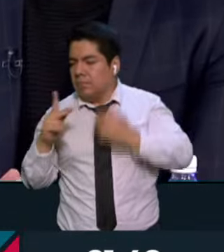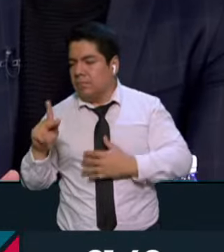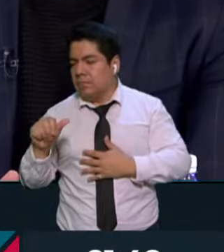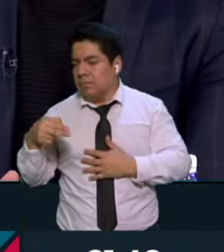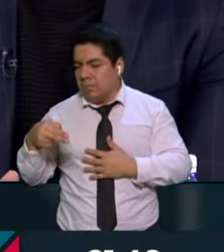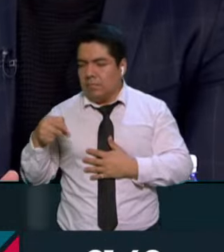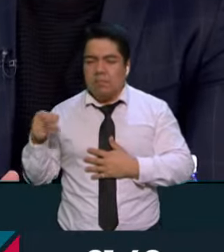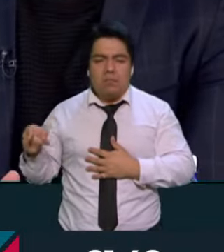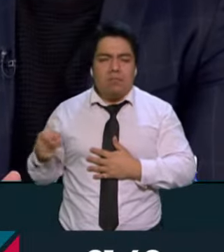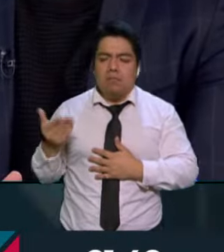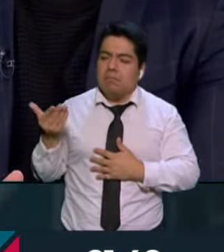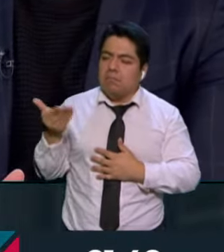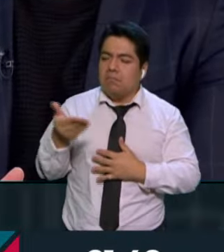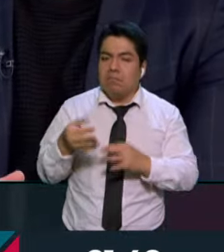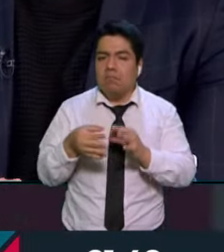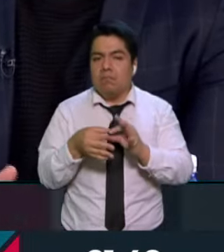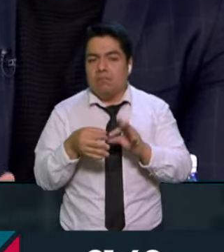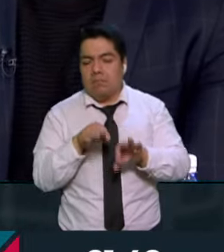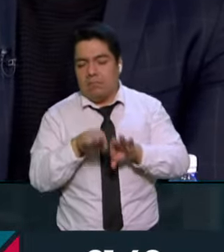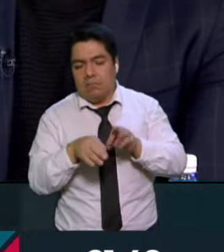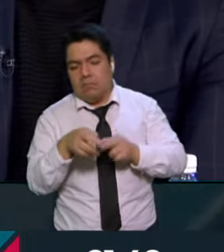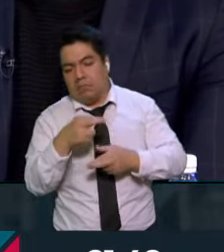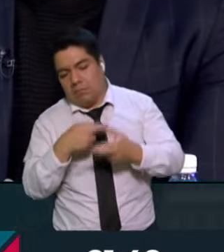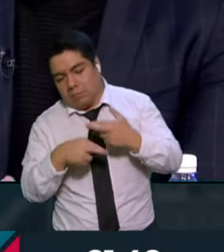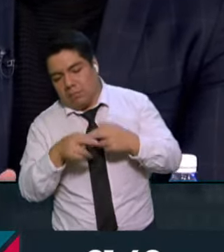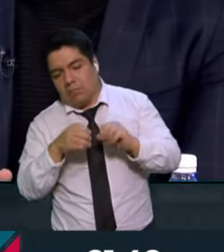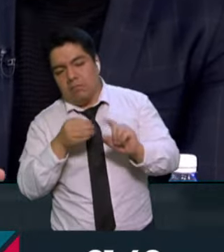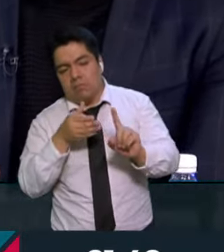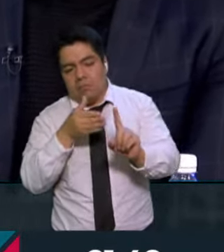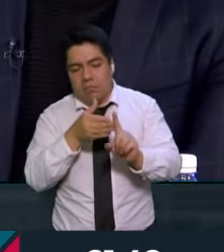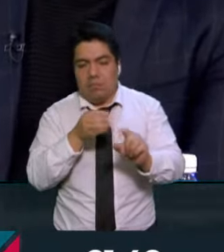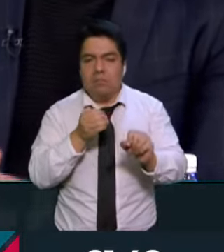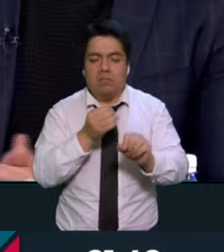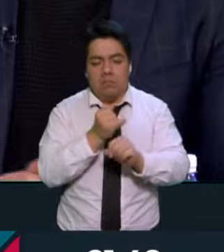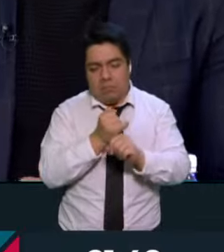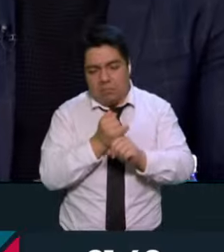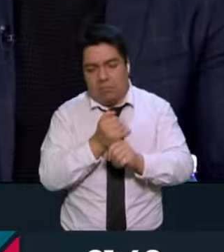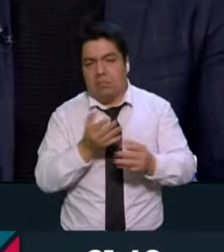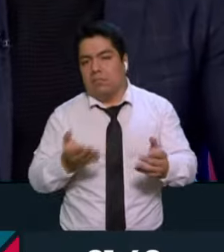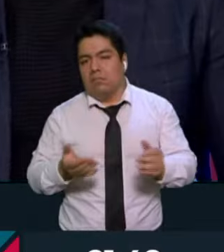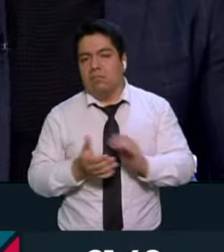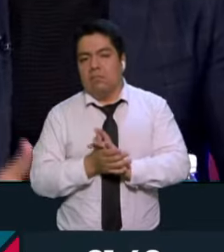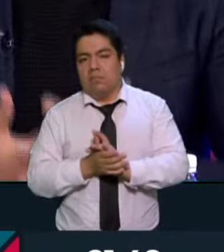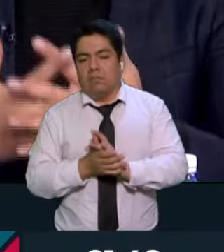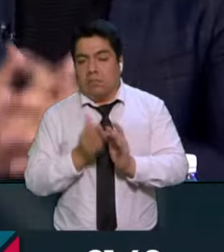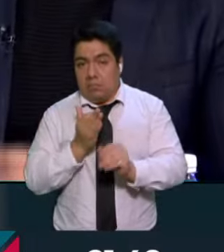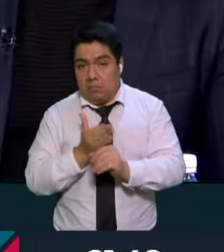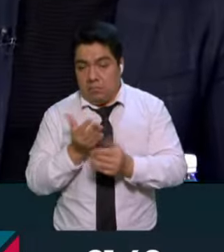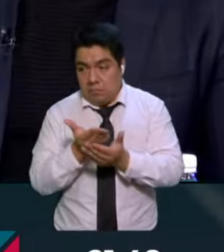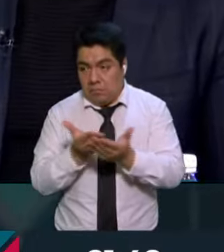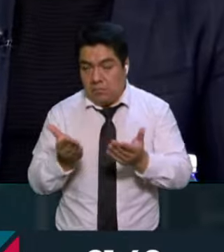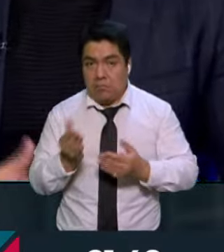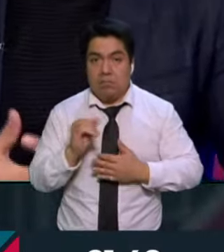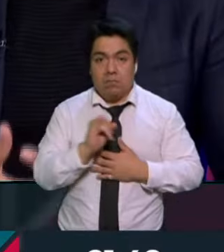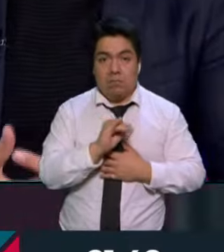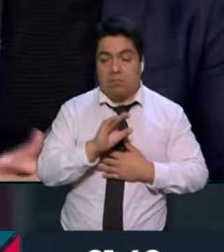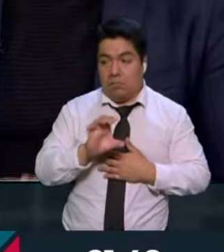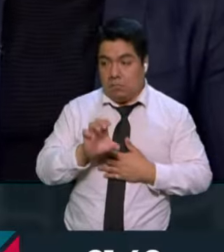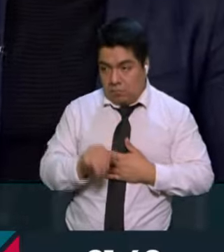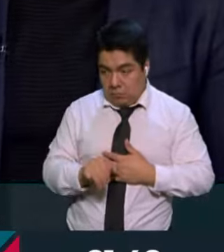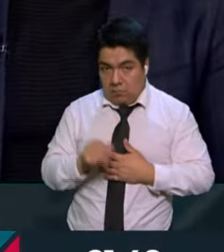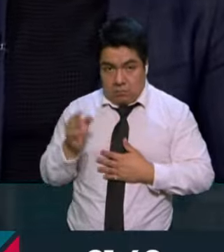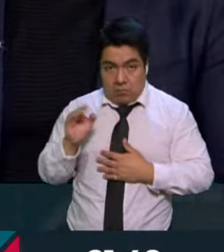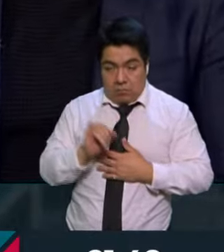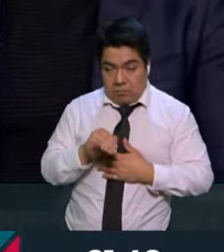como el Partido de Acción Nacional, ¿qué es lo que han hecho para que se revierta o se atienda o se revise esta situación? Sí, pues nosotros estamos haciendo un llamado al Instituto Electoral, seguimos